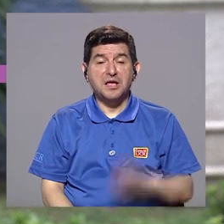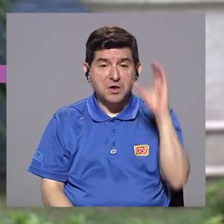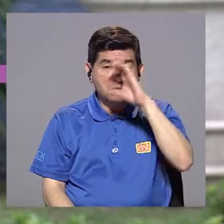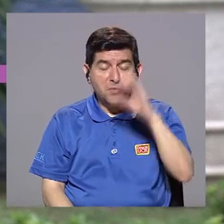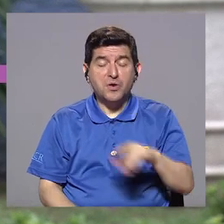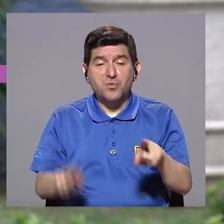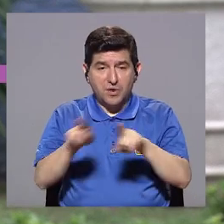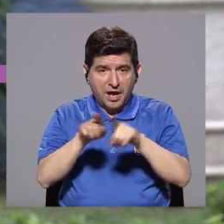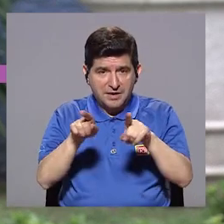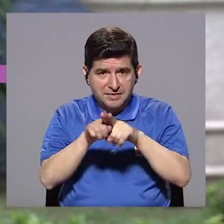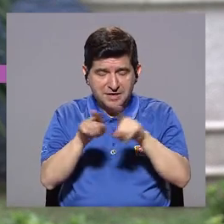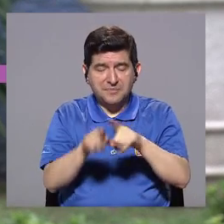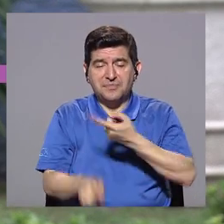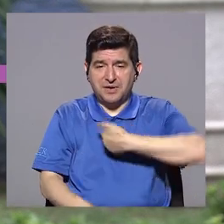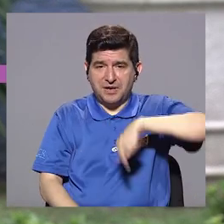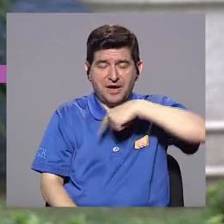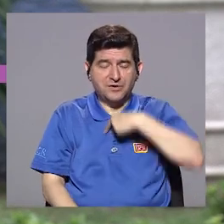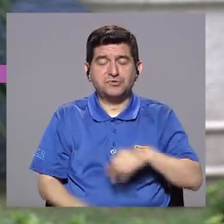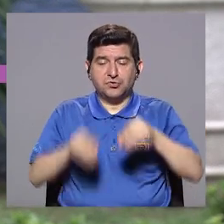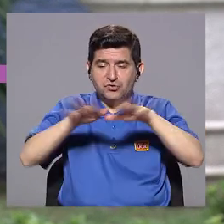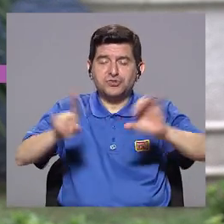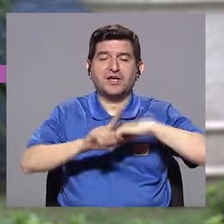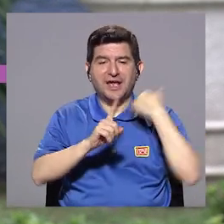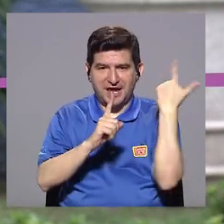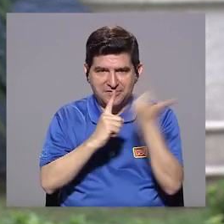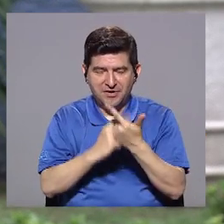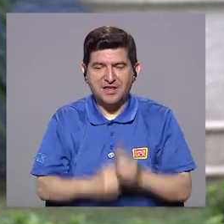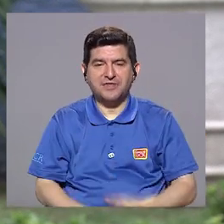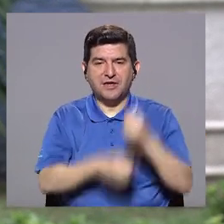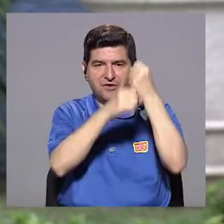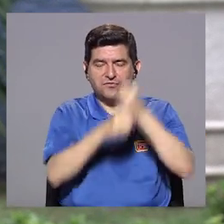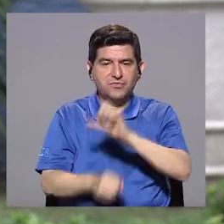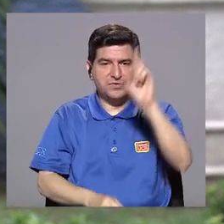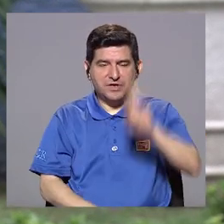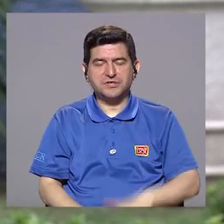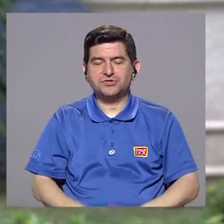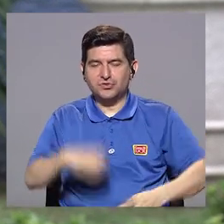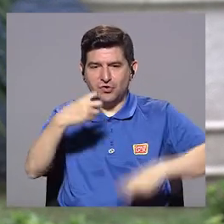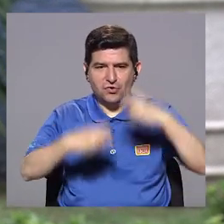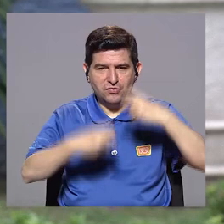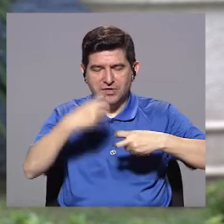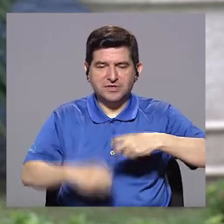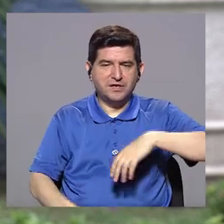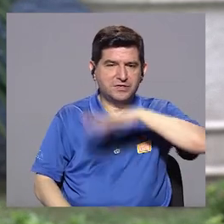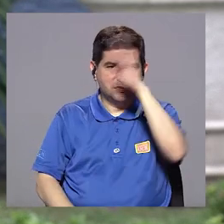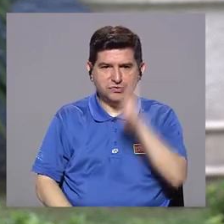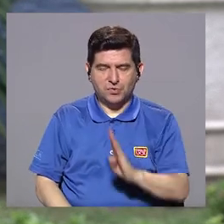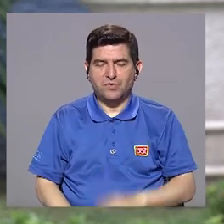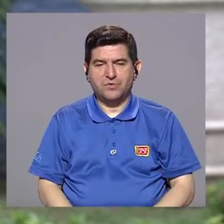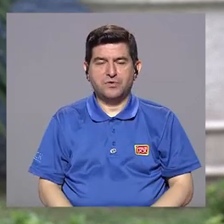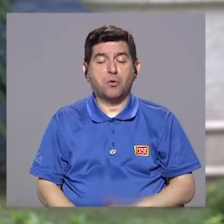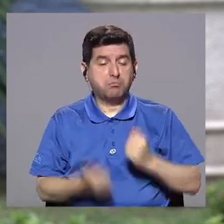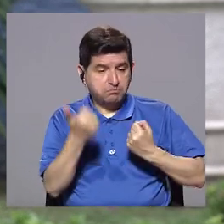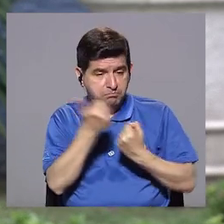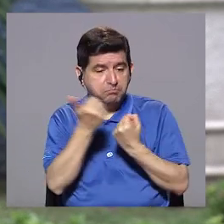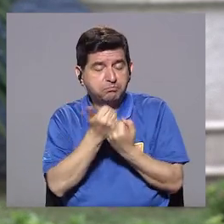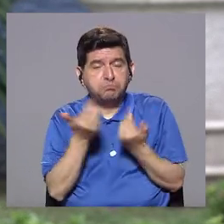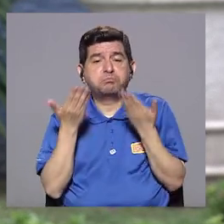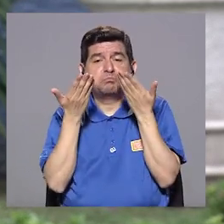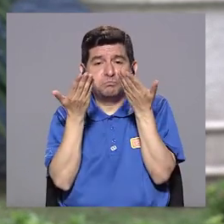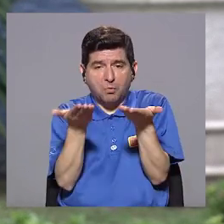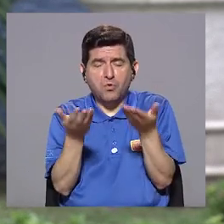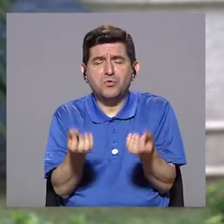busquen por Fucotvi, ahí en las redes sociales. La Fundación Costarricense de Trastorno Bipolar brinda un apoyo